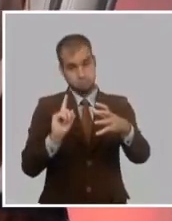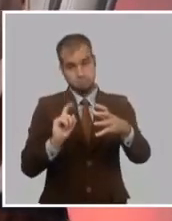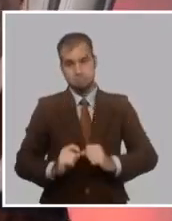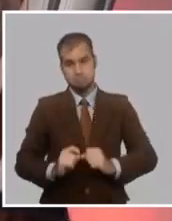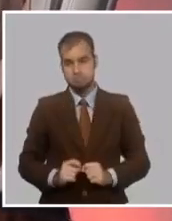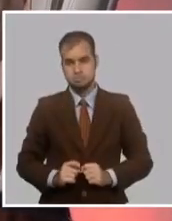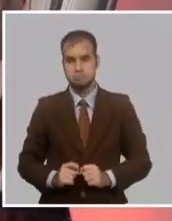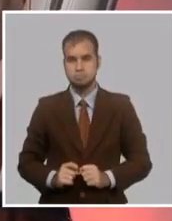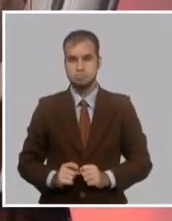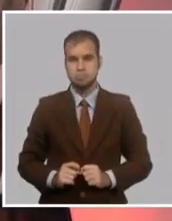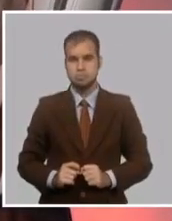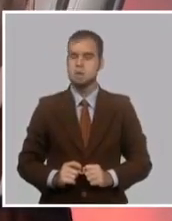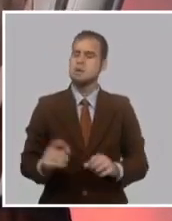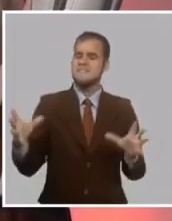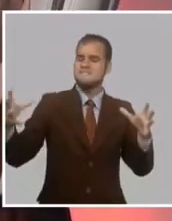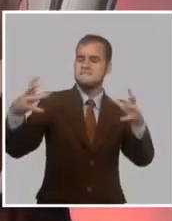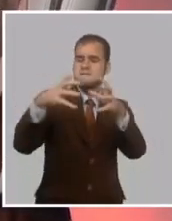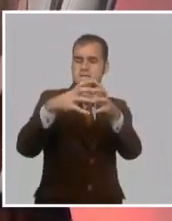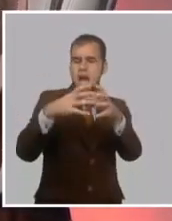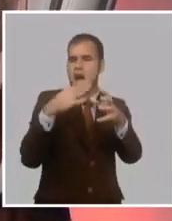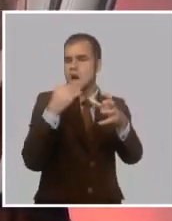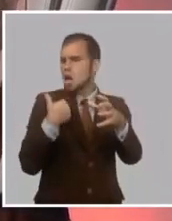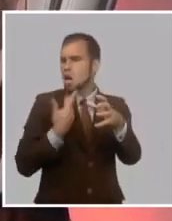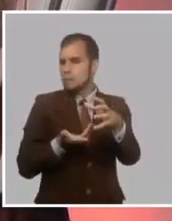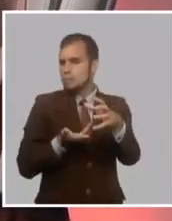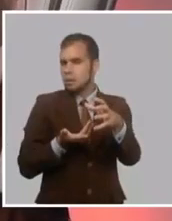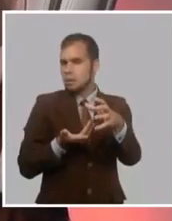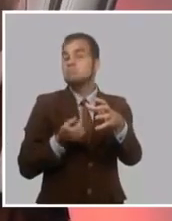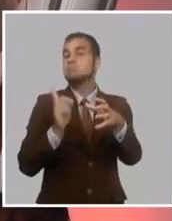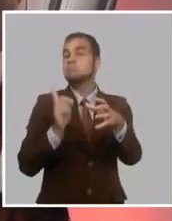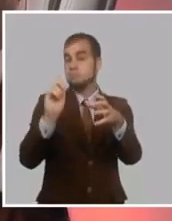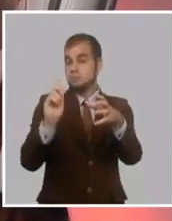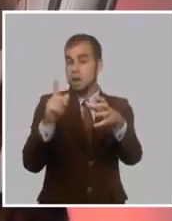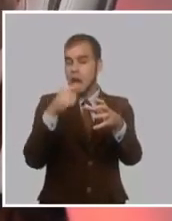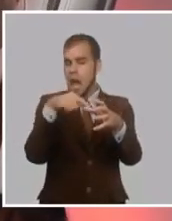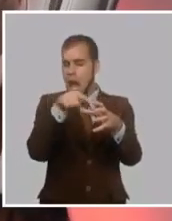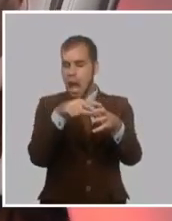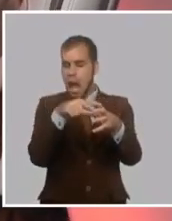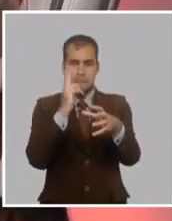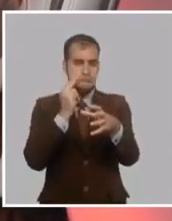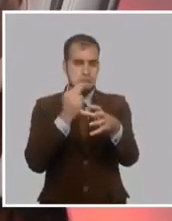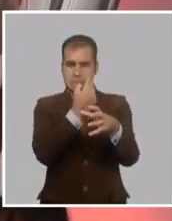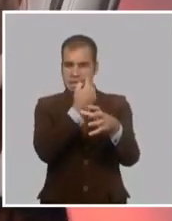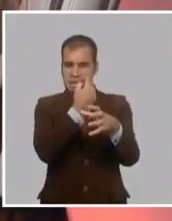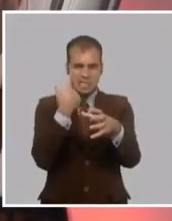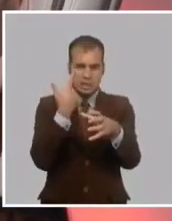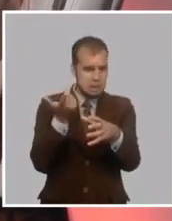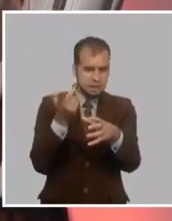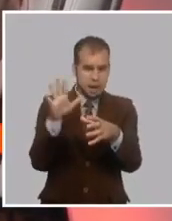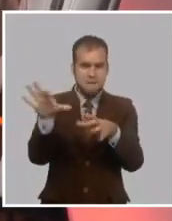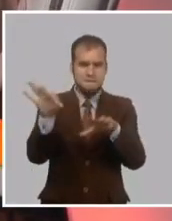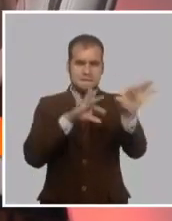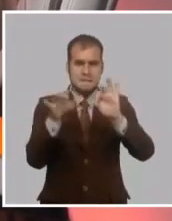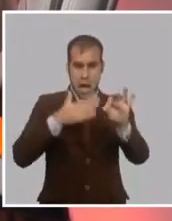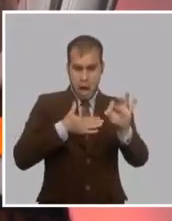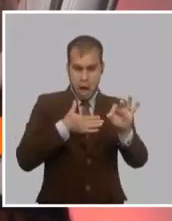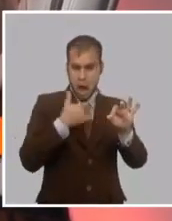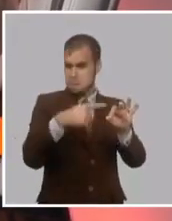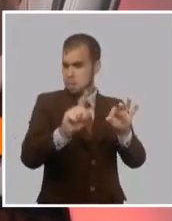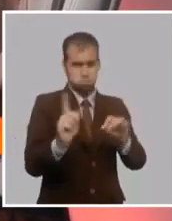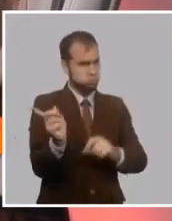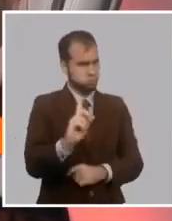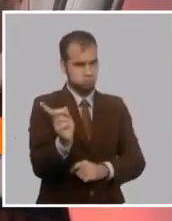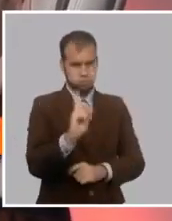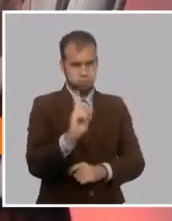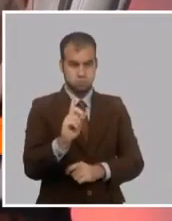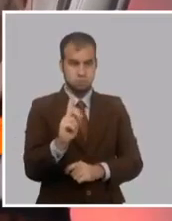de unidad selectiva, una selección, esa selección no se le propone hacerla él, sino